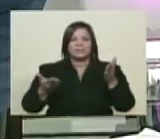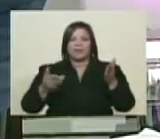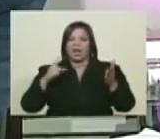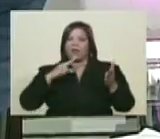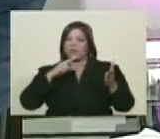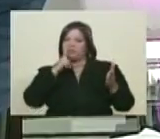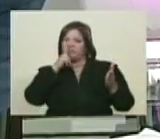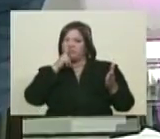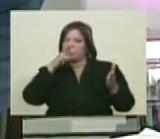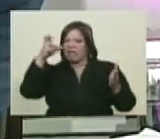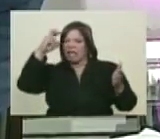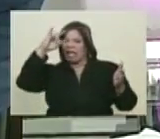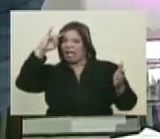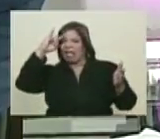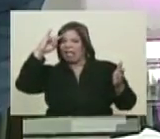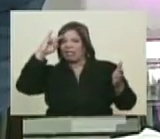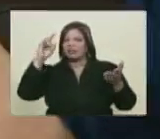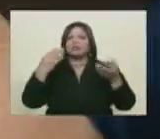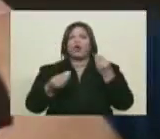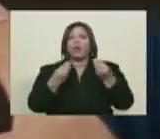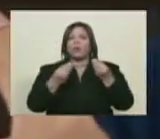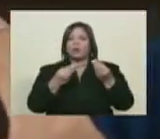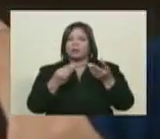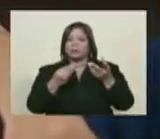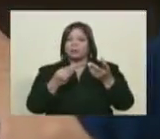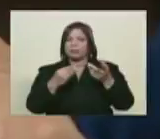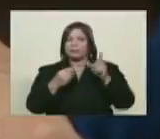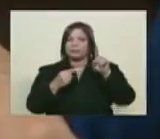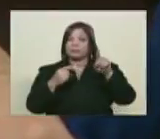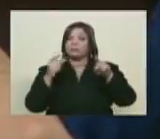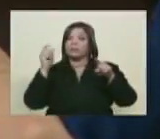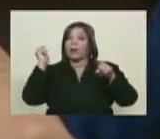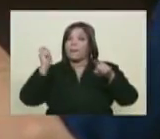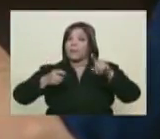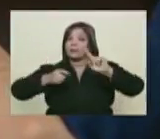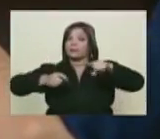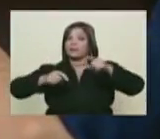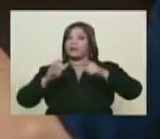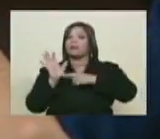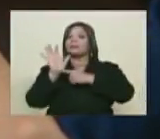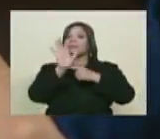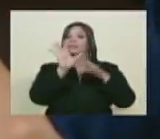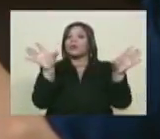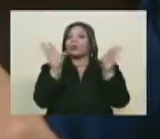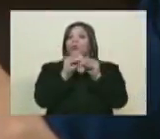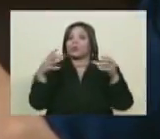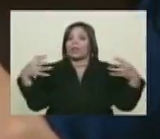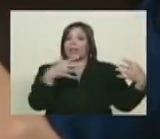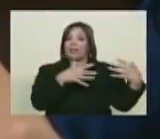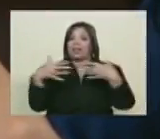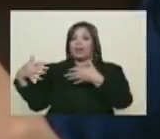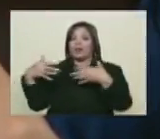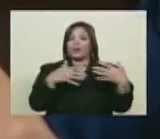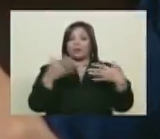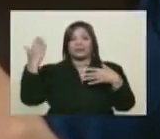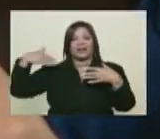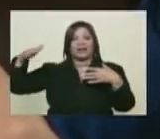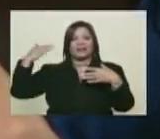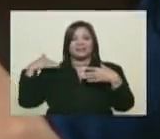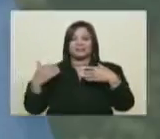demonizado, ¿no? El martillo y la hoja, ¿de dónde viene? ¿Cómo lo explicas? La hoja y el martillo, bueno, en sí esa imagen es la síntesis de la lucha representativa